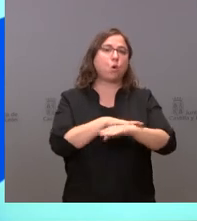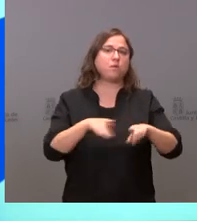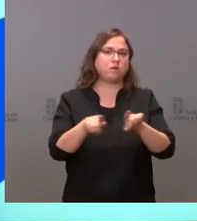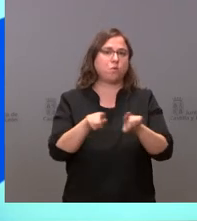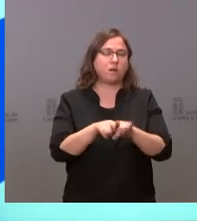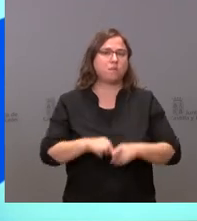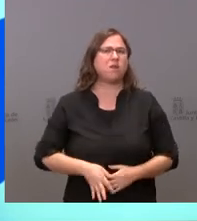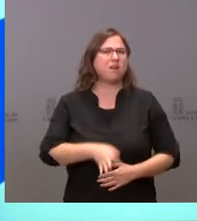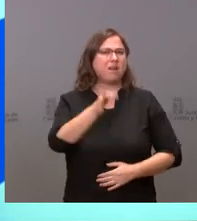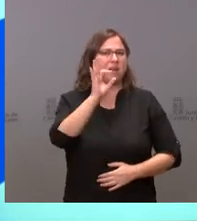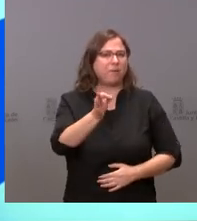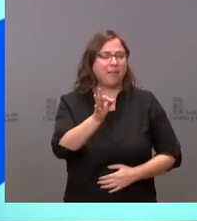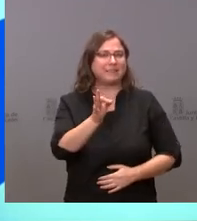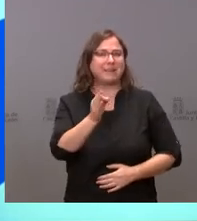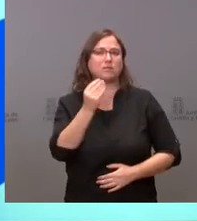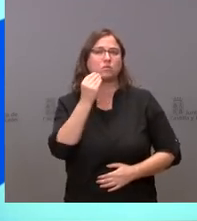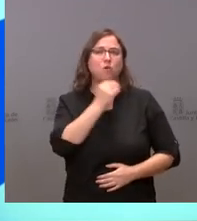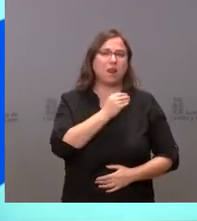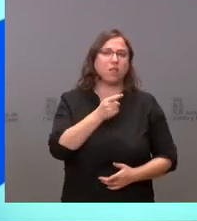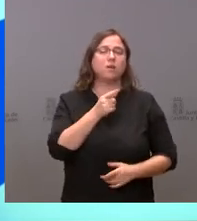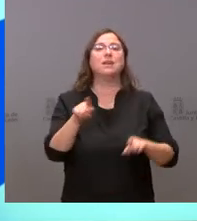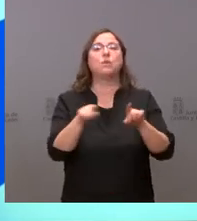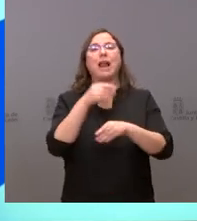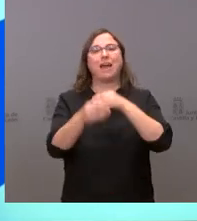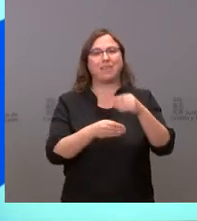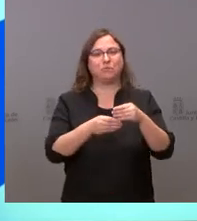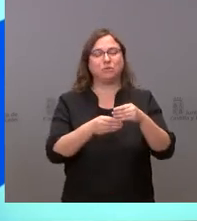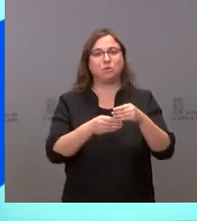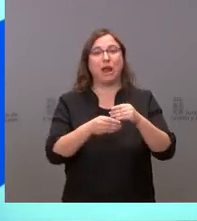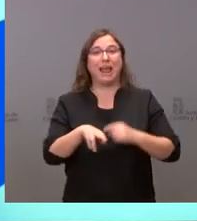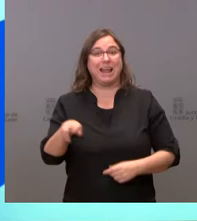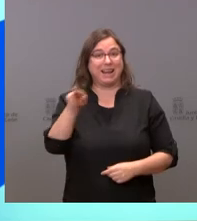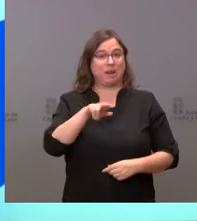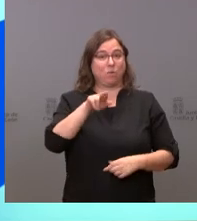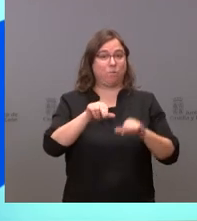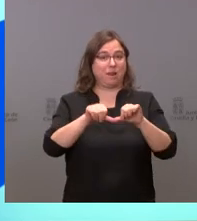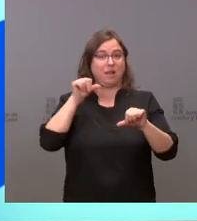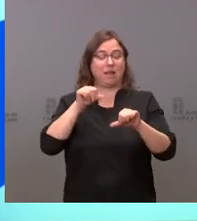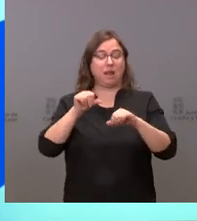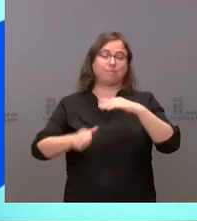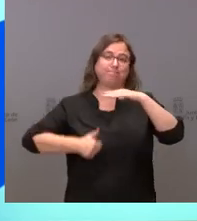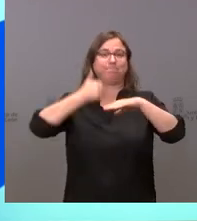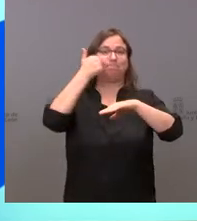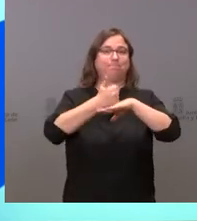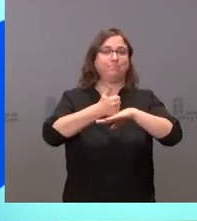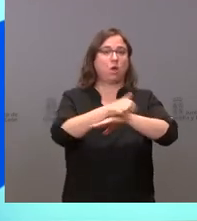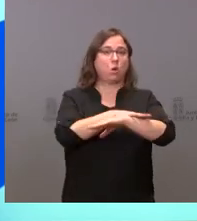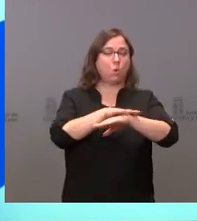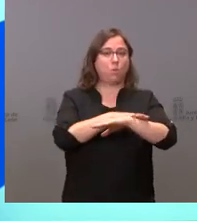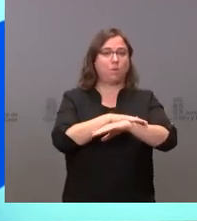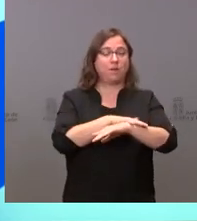congelada quiere eso decir que lo que no hacemos es recuperar lo que los altos cargos de la comunidad perdieron en el año